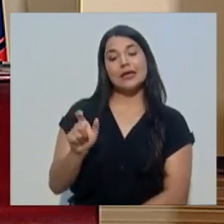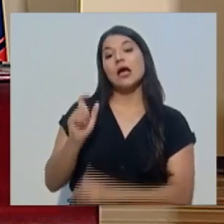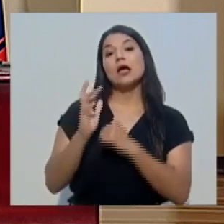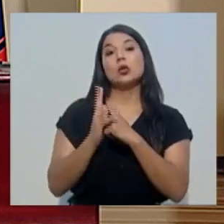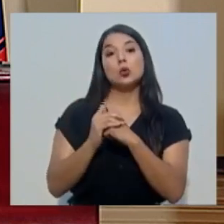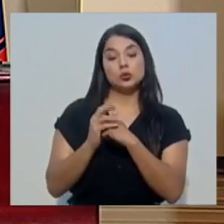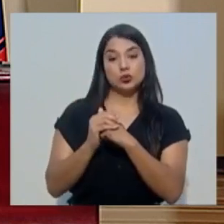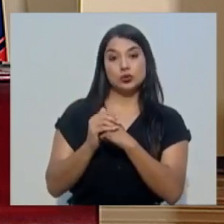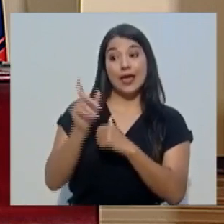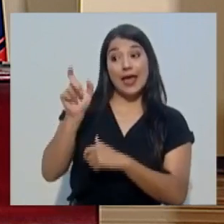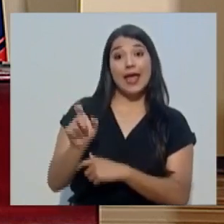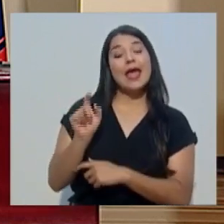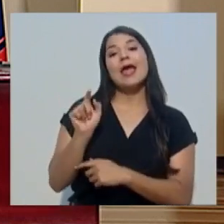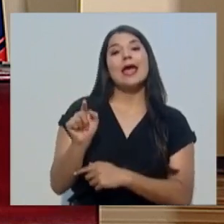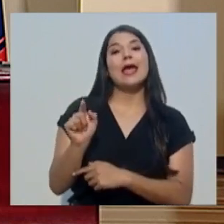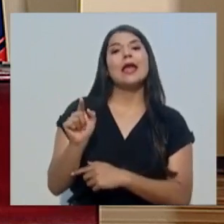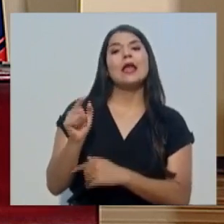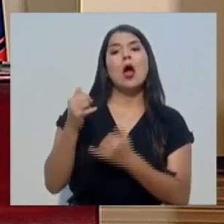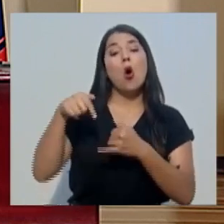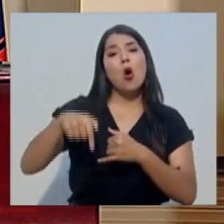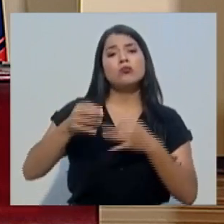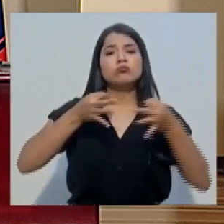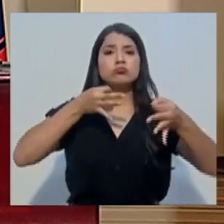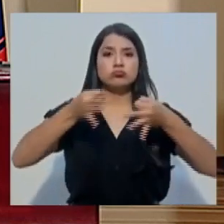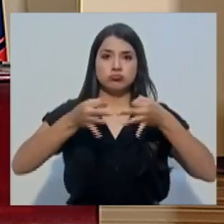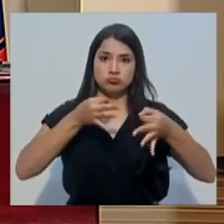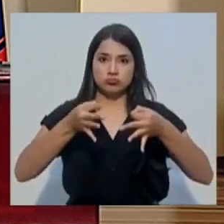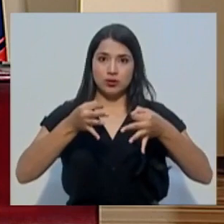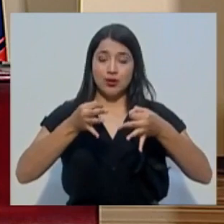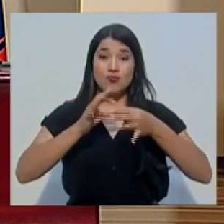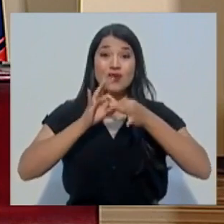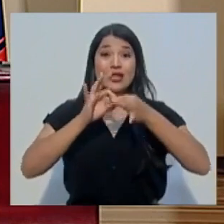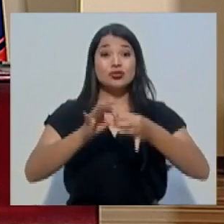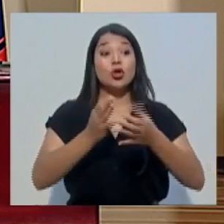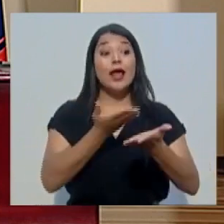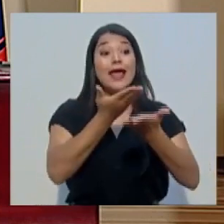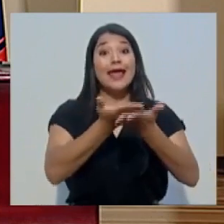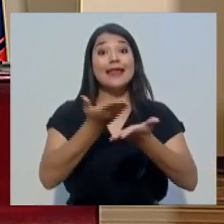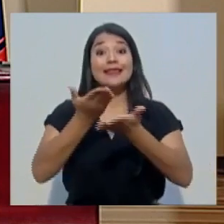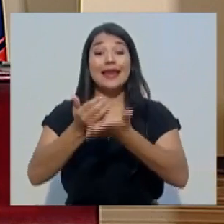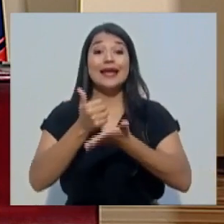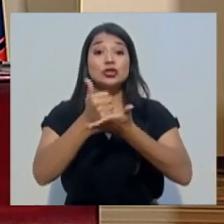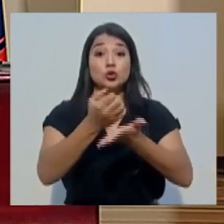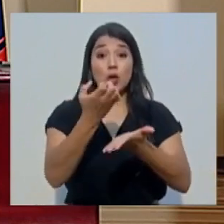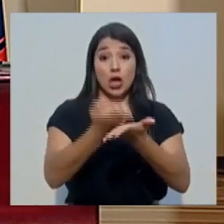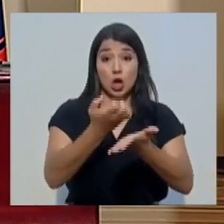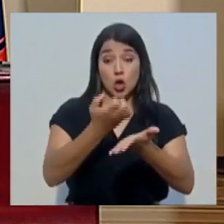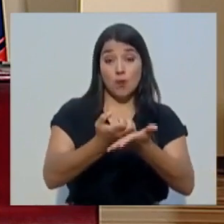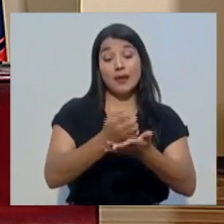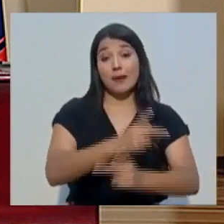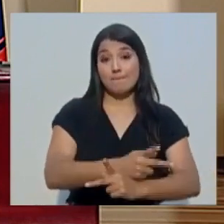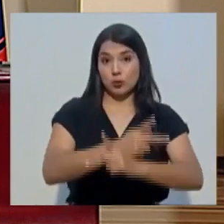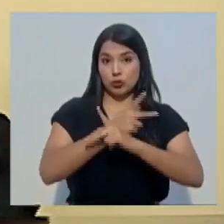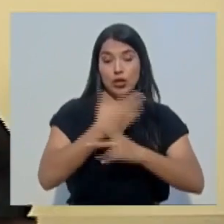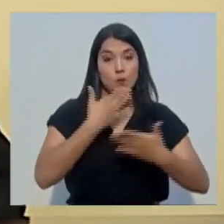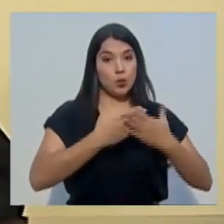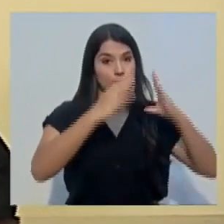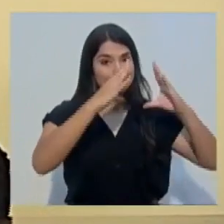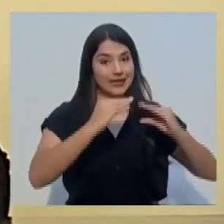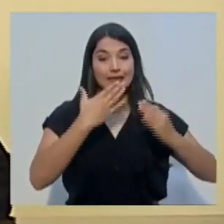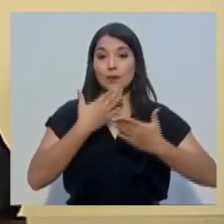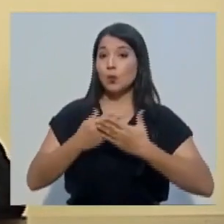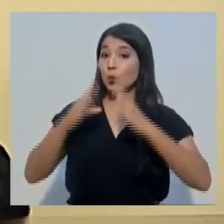señor Juan Luis Bermúdez, quien nos dará una actualización de las entregas del bono Proteger. Muy buenas tardes, don Juan Luis.